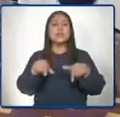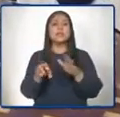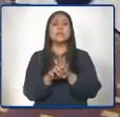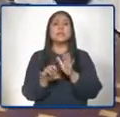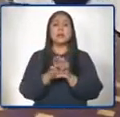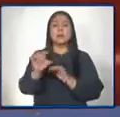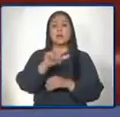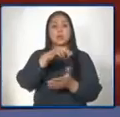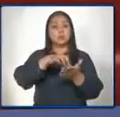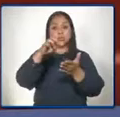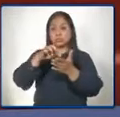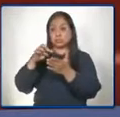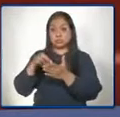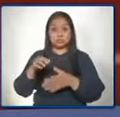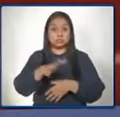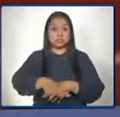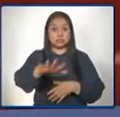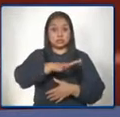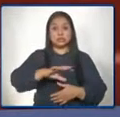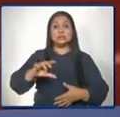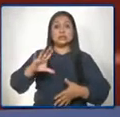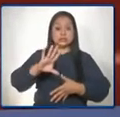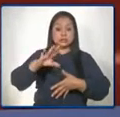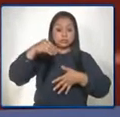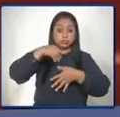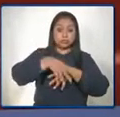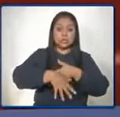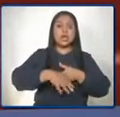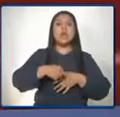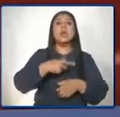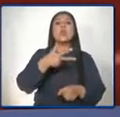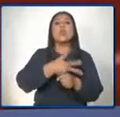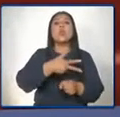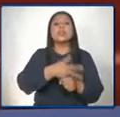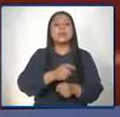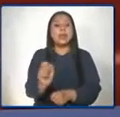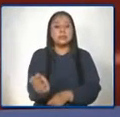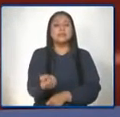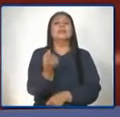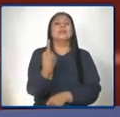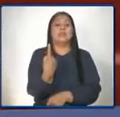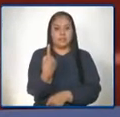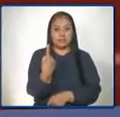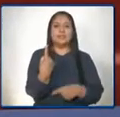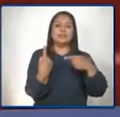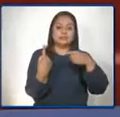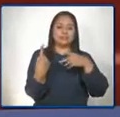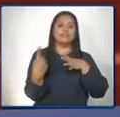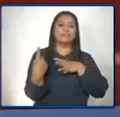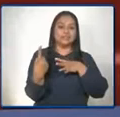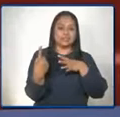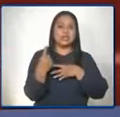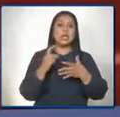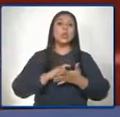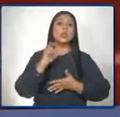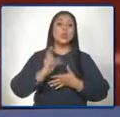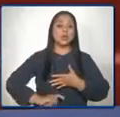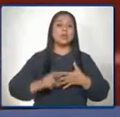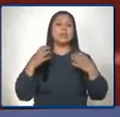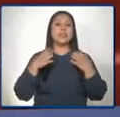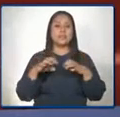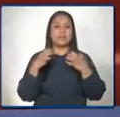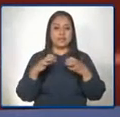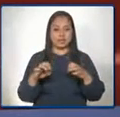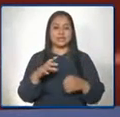países de la región, Guatemala es el único que en este momento cuenta con un currículo de emergencia y lo tenemos desde el año